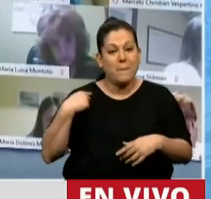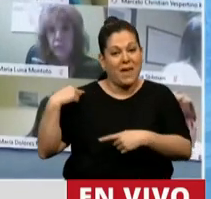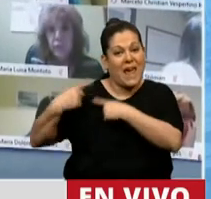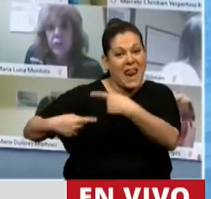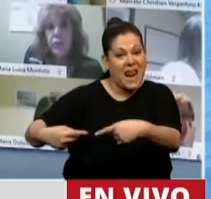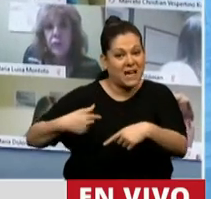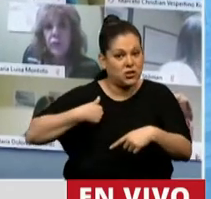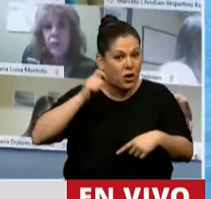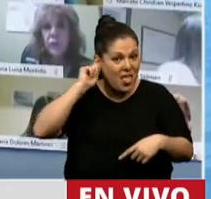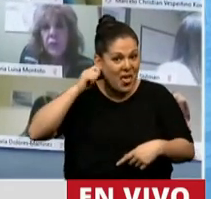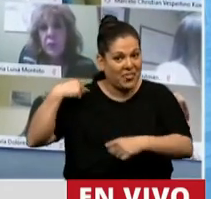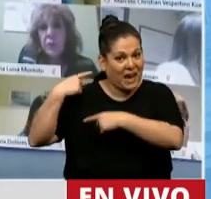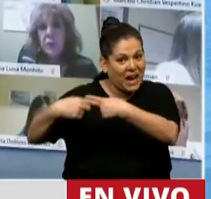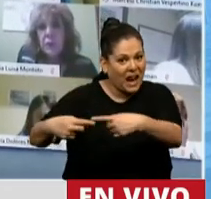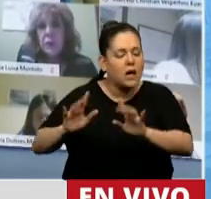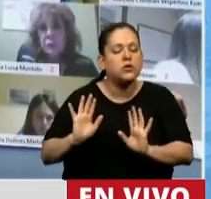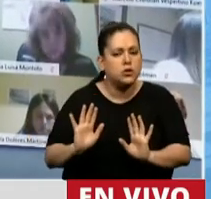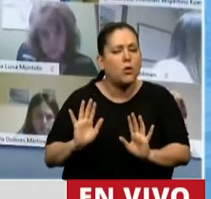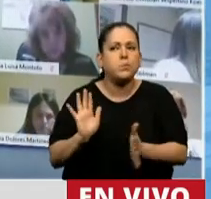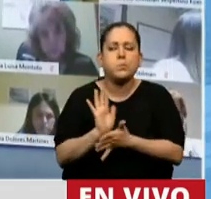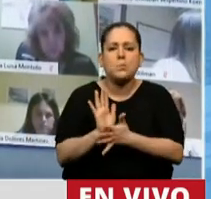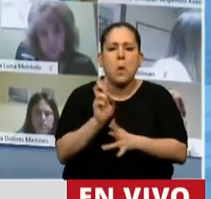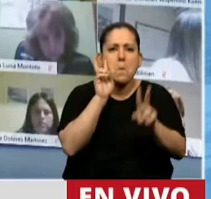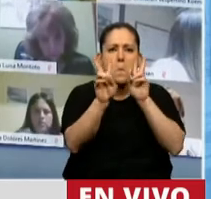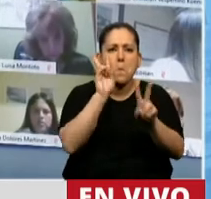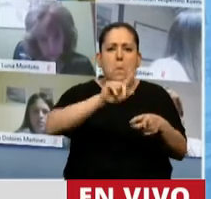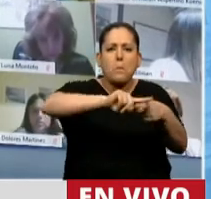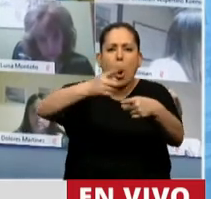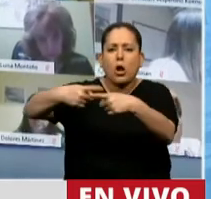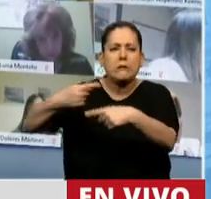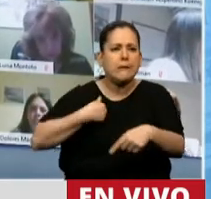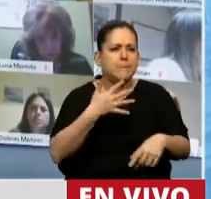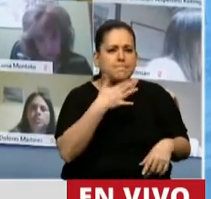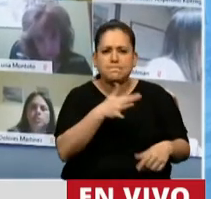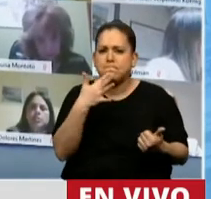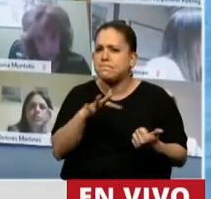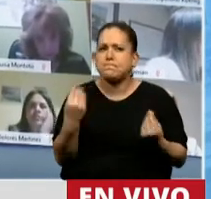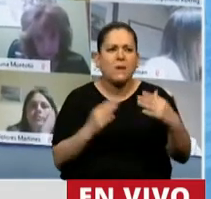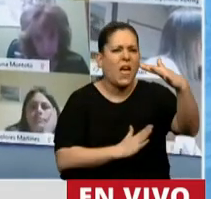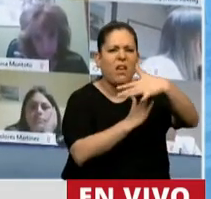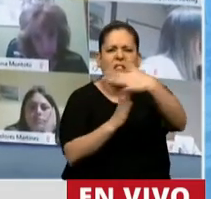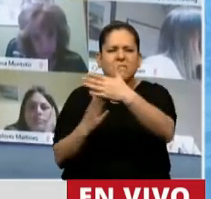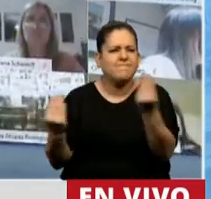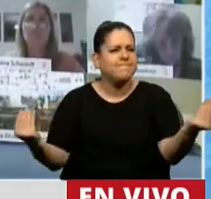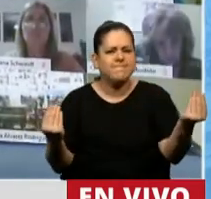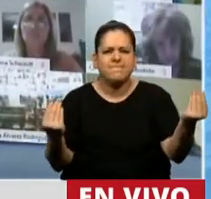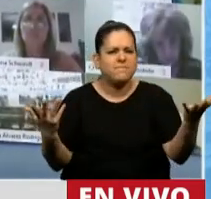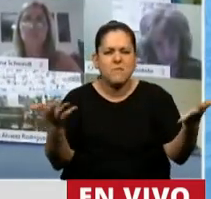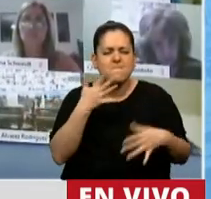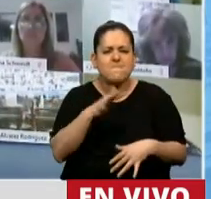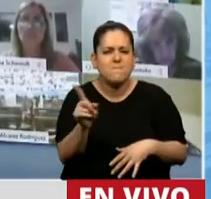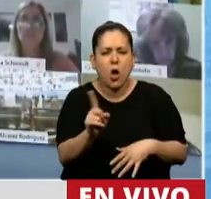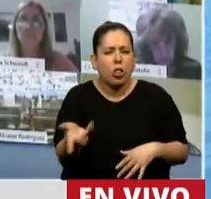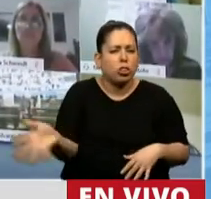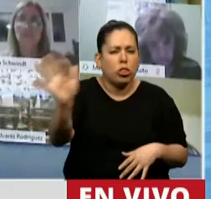que no encuentra lamentablemente en la política una respuesta, la dirigencia en general, pero en la política mucho menos. Y todos